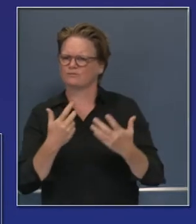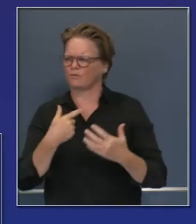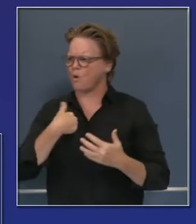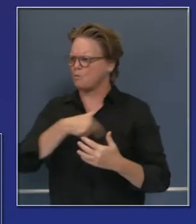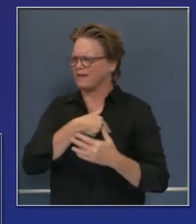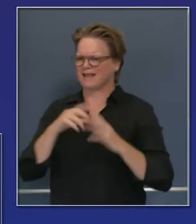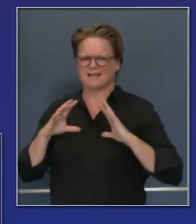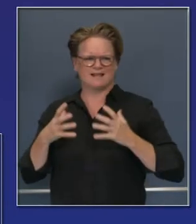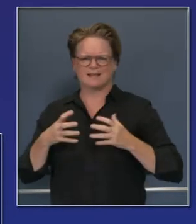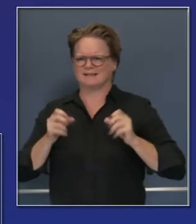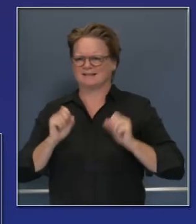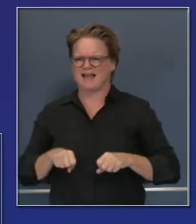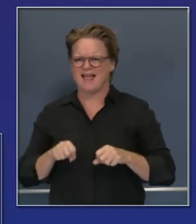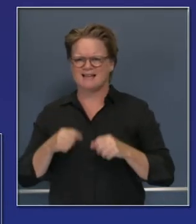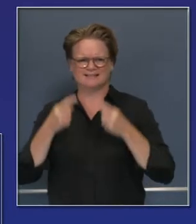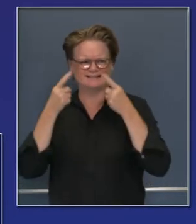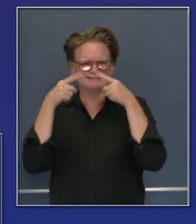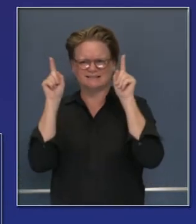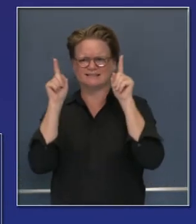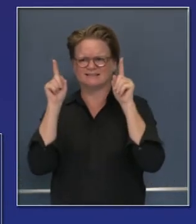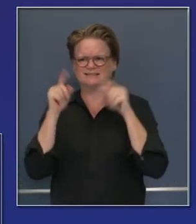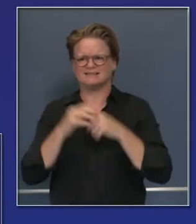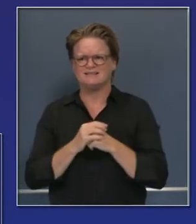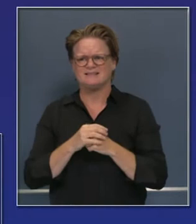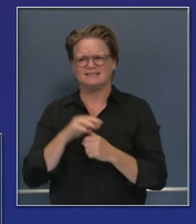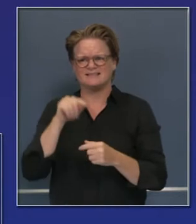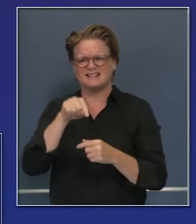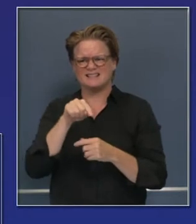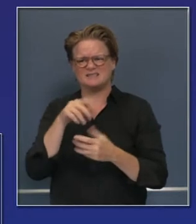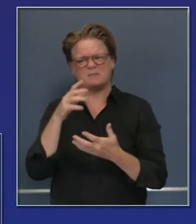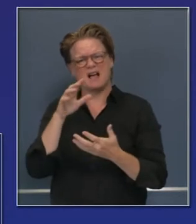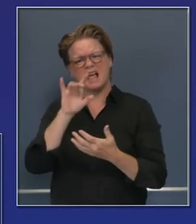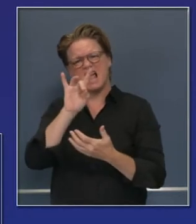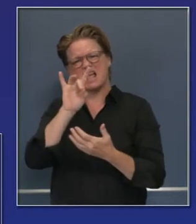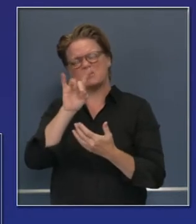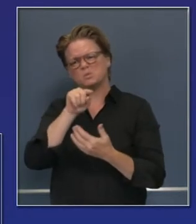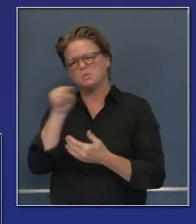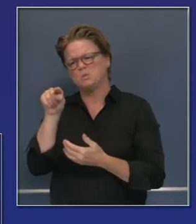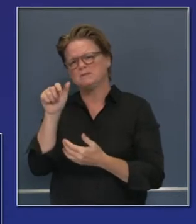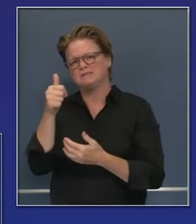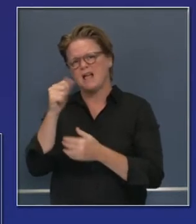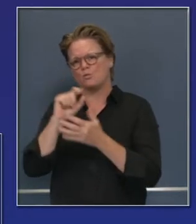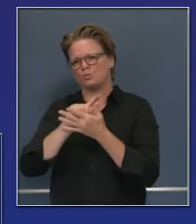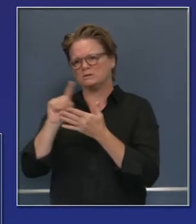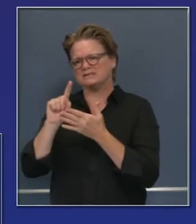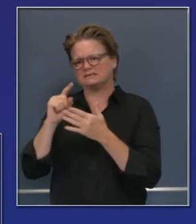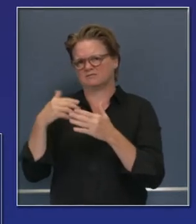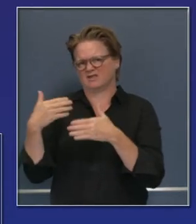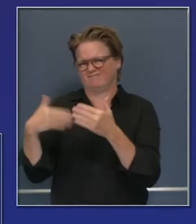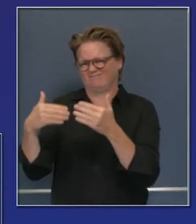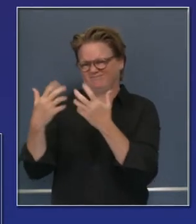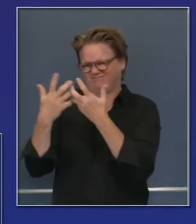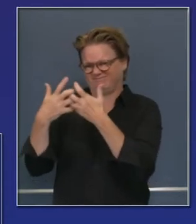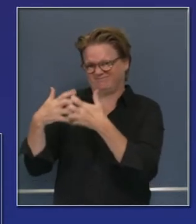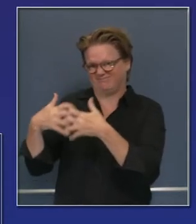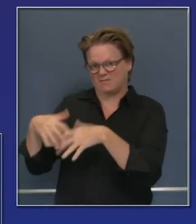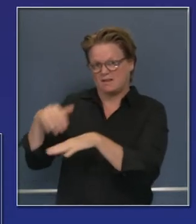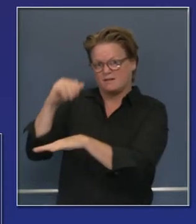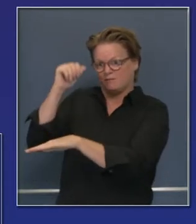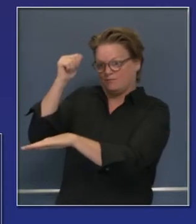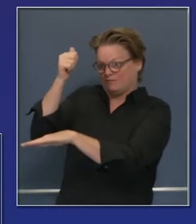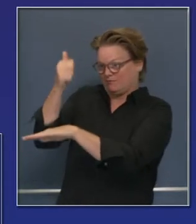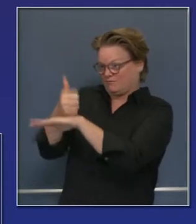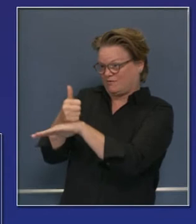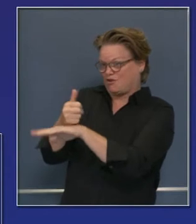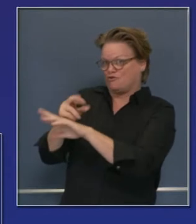Así que gracias a ustedes y a ellos, al Dr. Galli. Quiero que sepan que son de las próximas 8 a 10 semanas es cuando entrará en